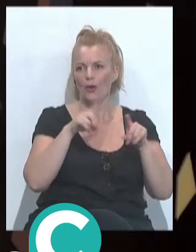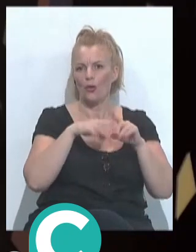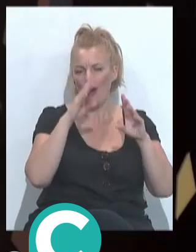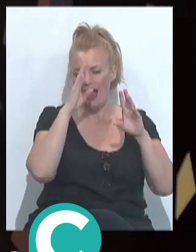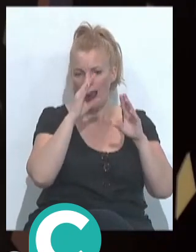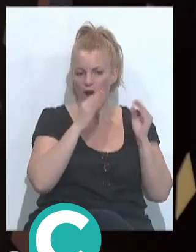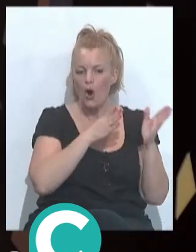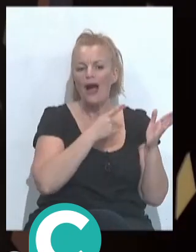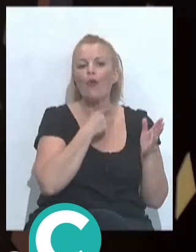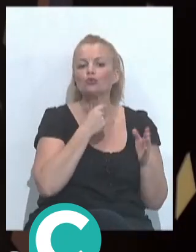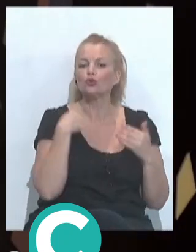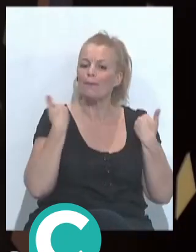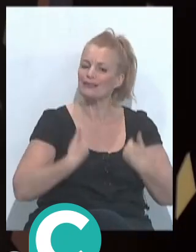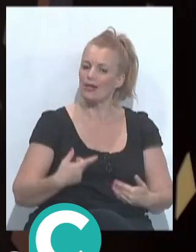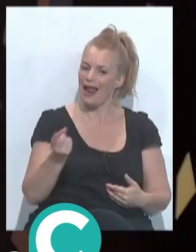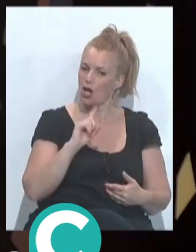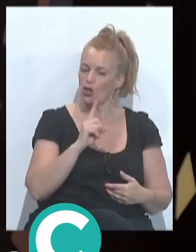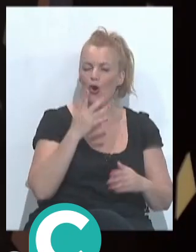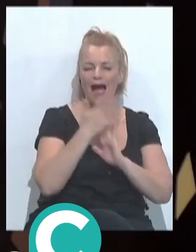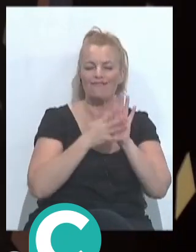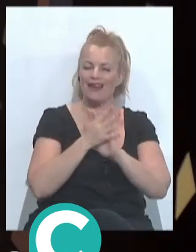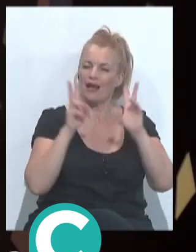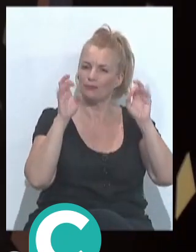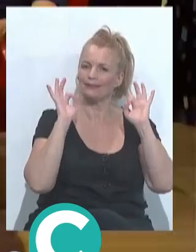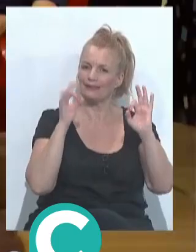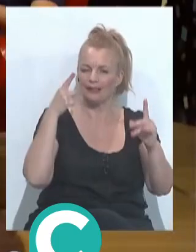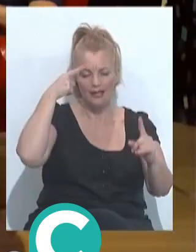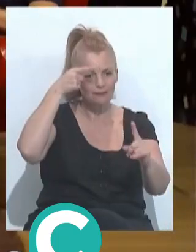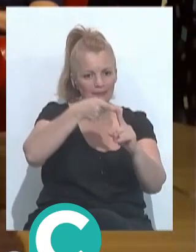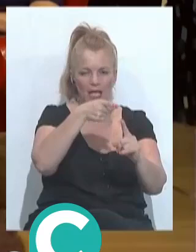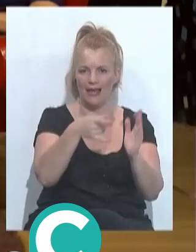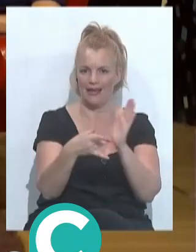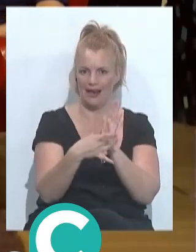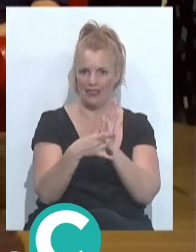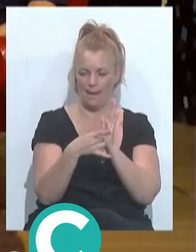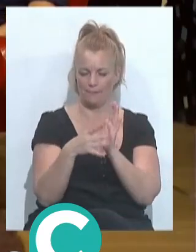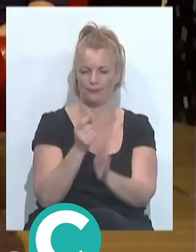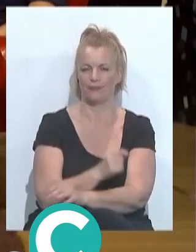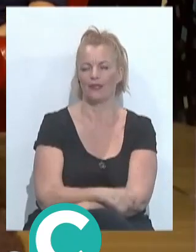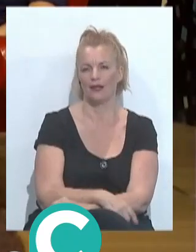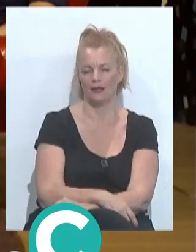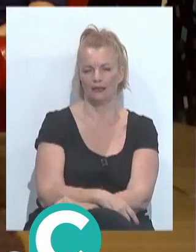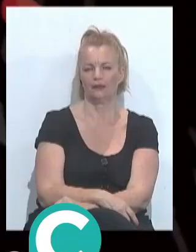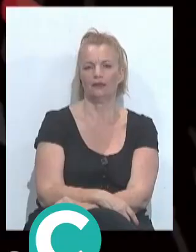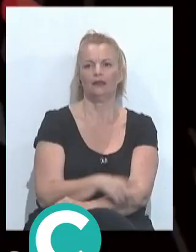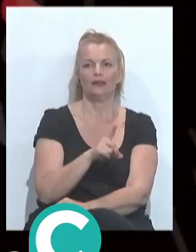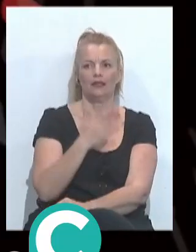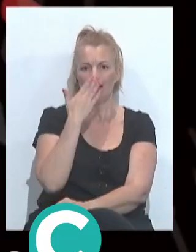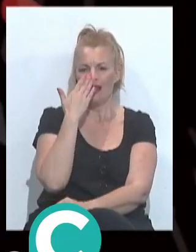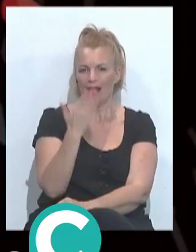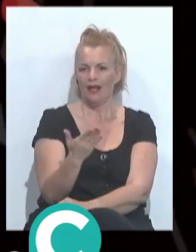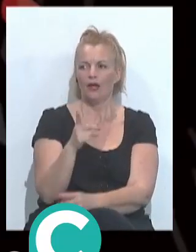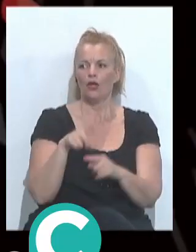y centrarse en lo que hemos hablado en la calidad en la calidad se decía antes las declaraciones y cómo se